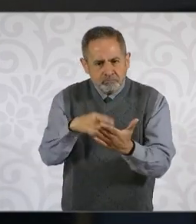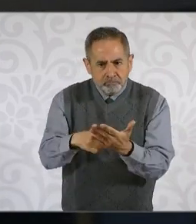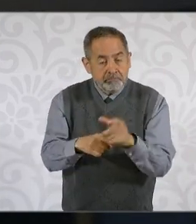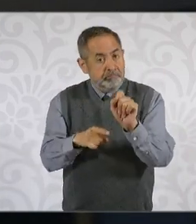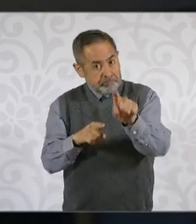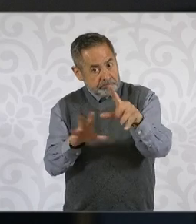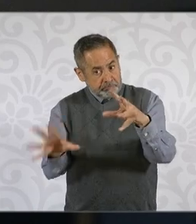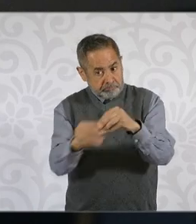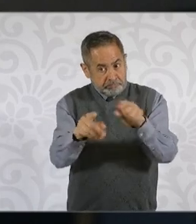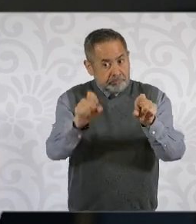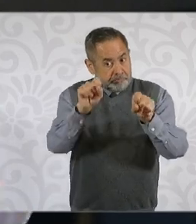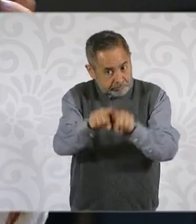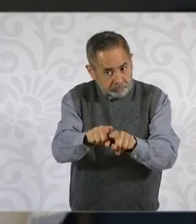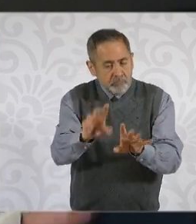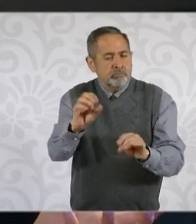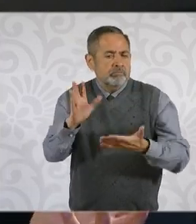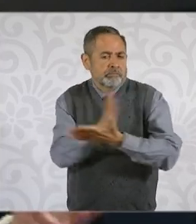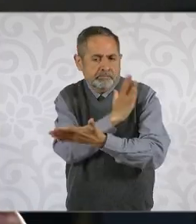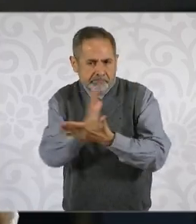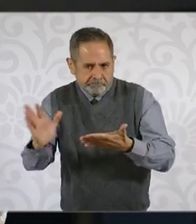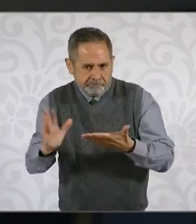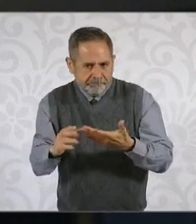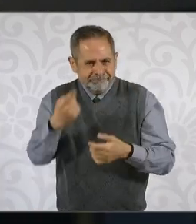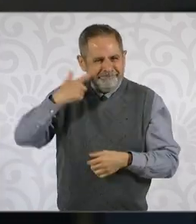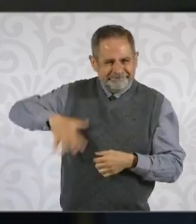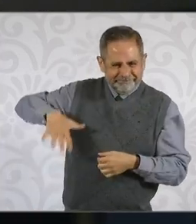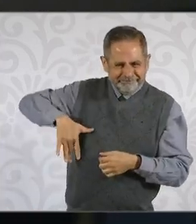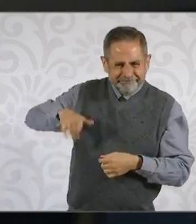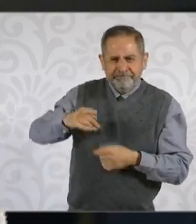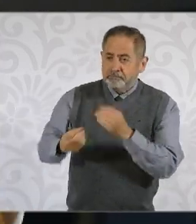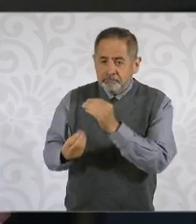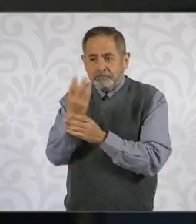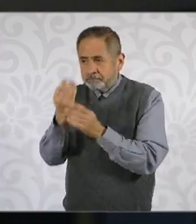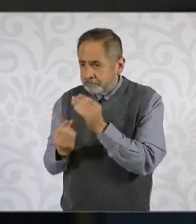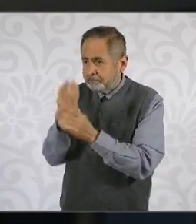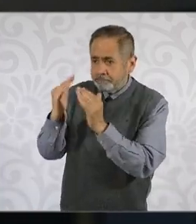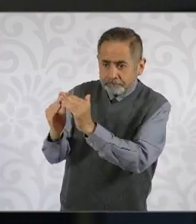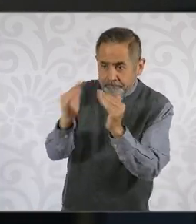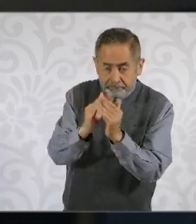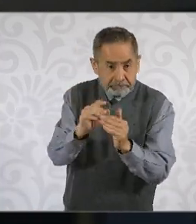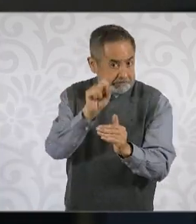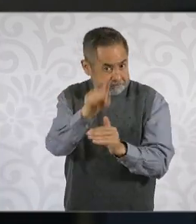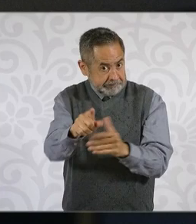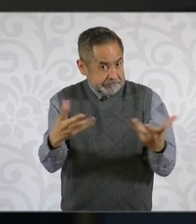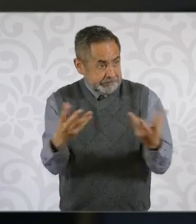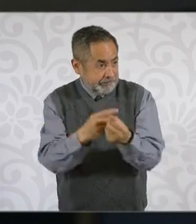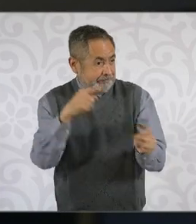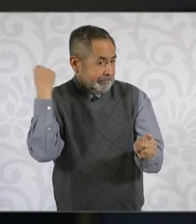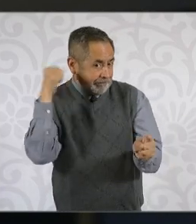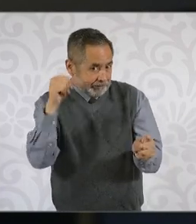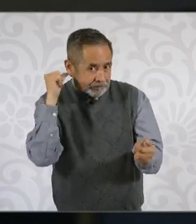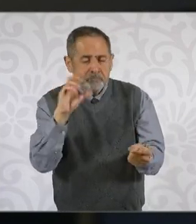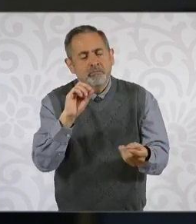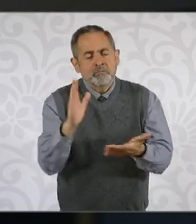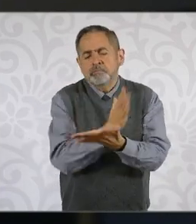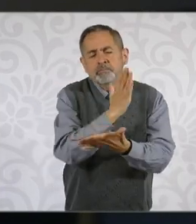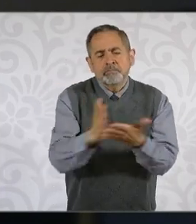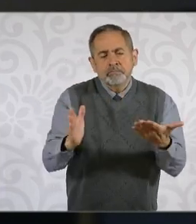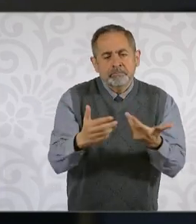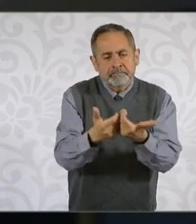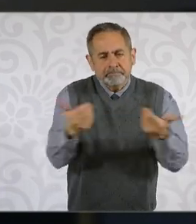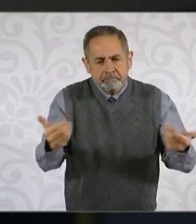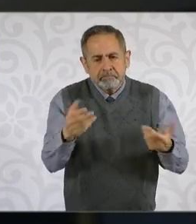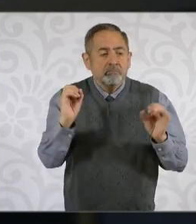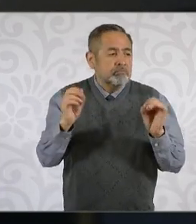entran dentro de este programa, son aparte, y si ha detectado más justamente en esta visita que usted